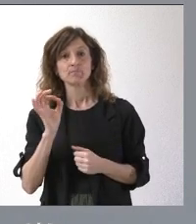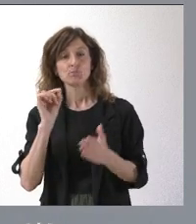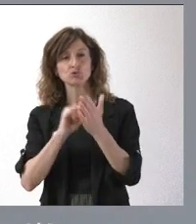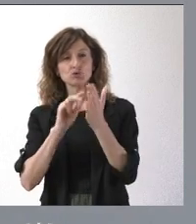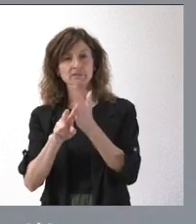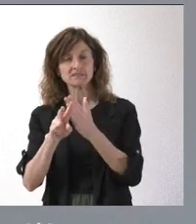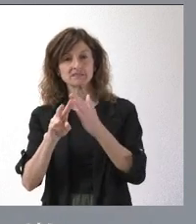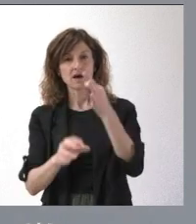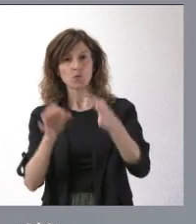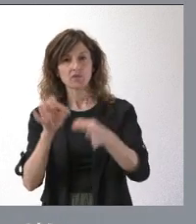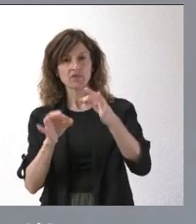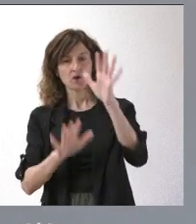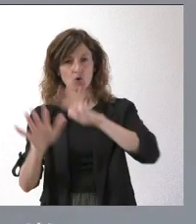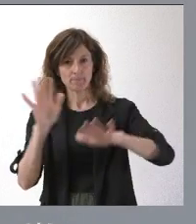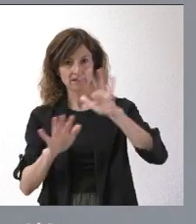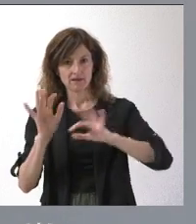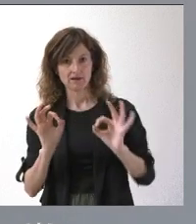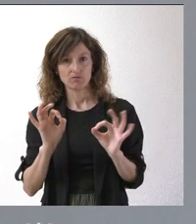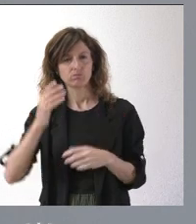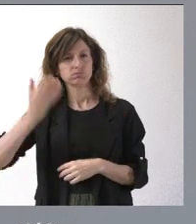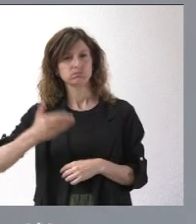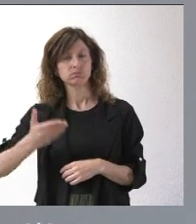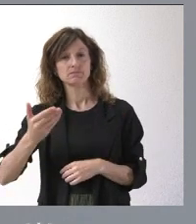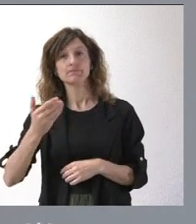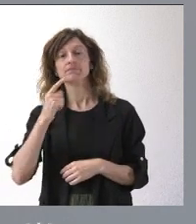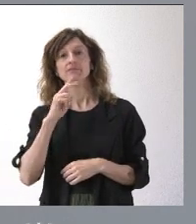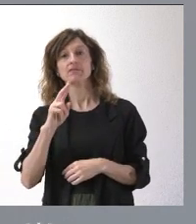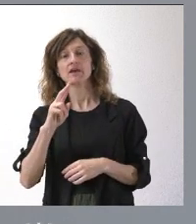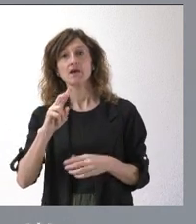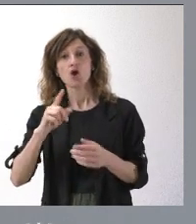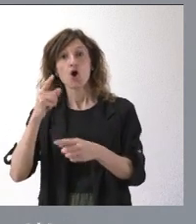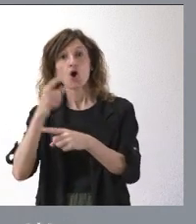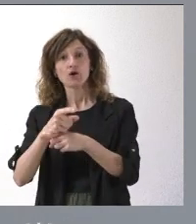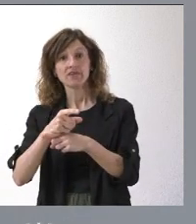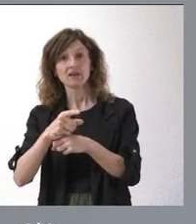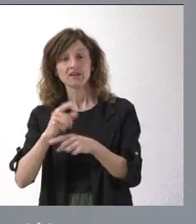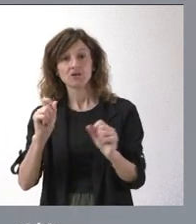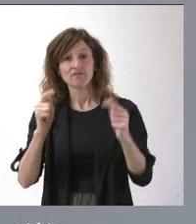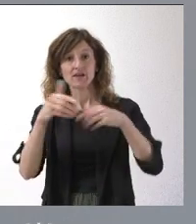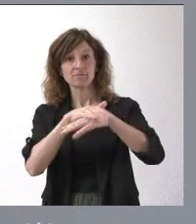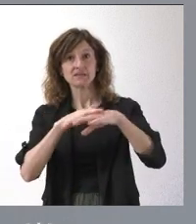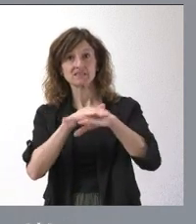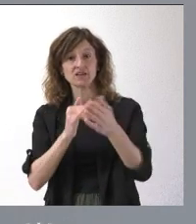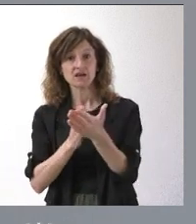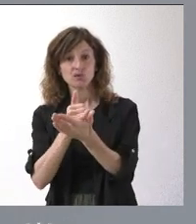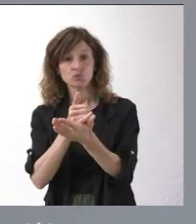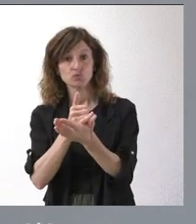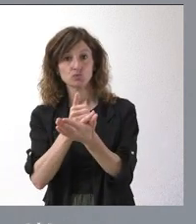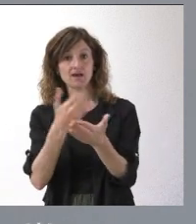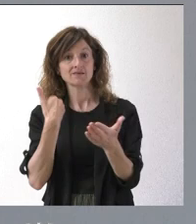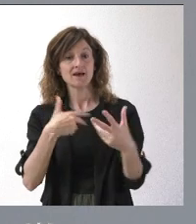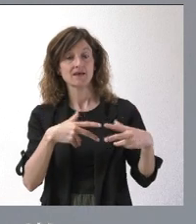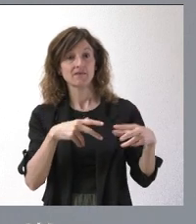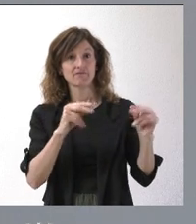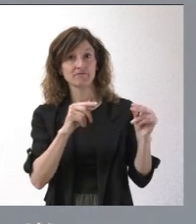tenía su complejidad, que era muy importante que dejara de estar en vigor la orden del Ministerio de Agricultura que estaba